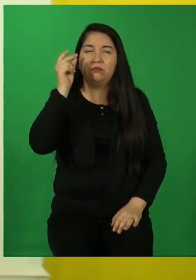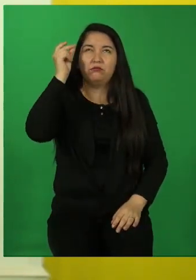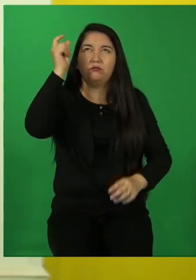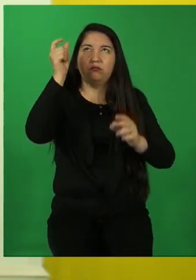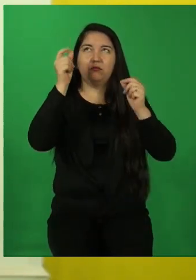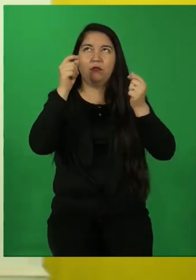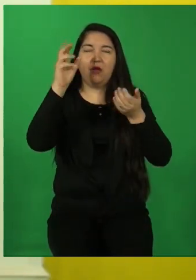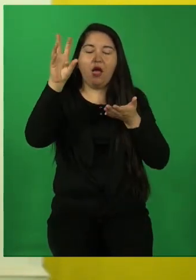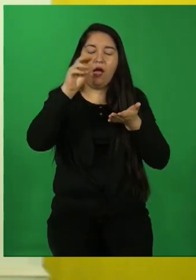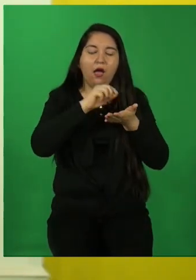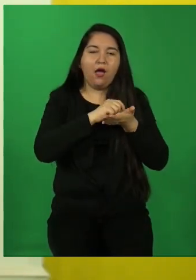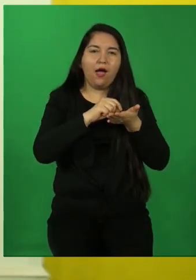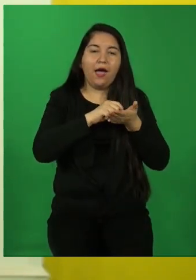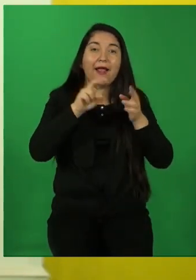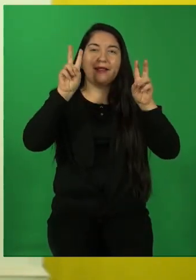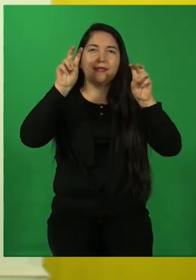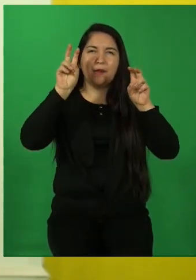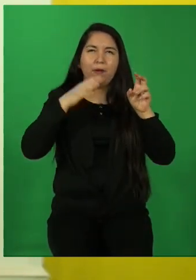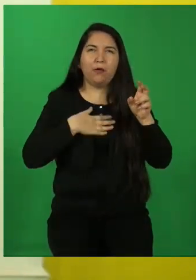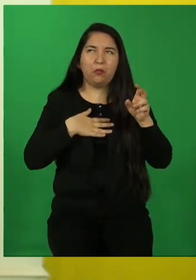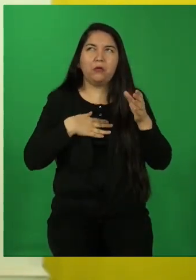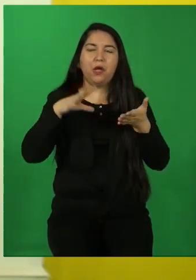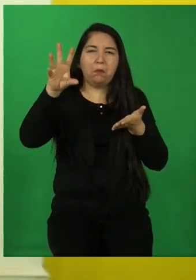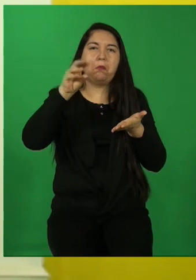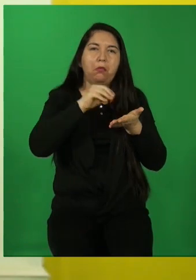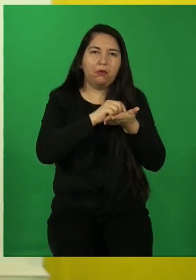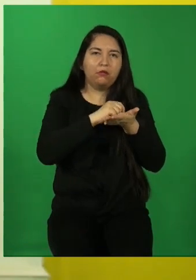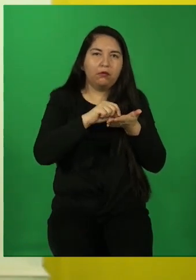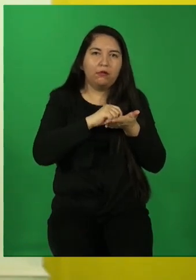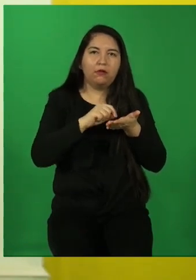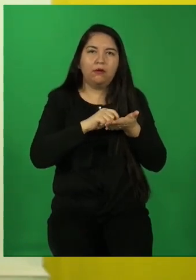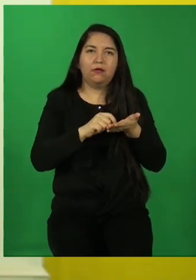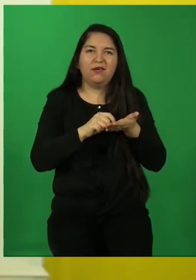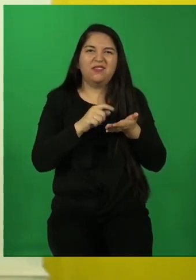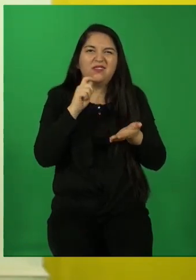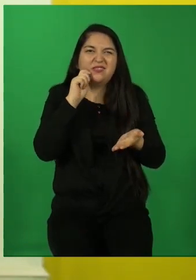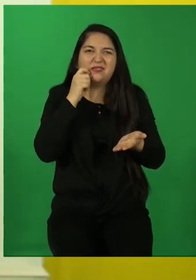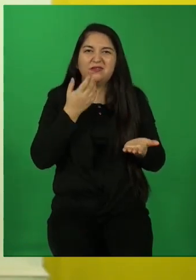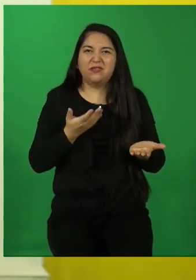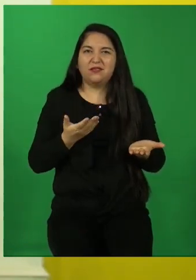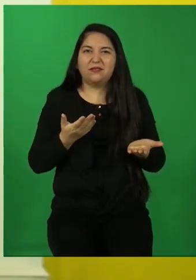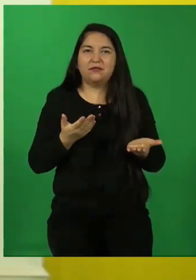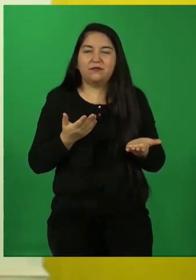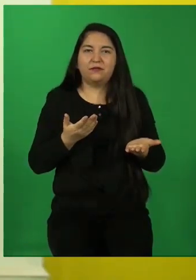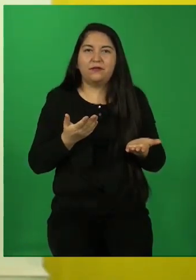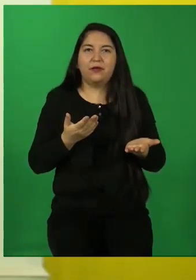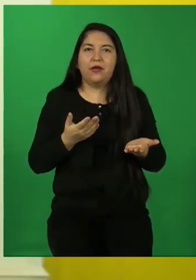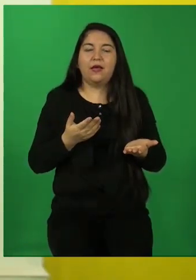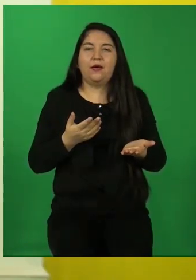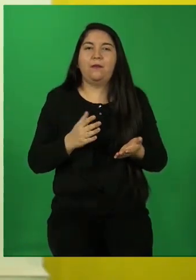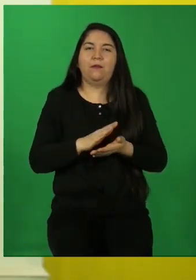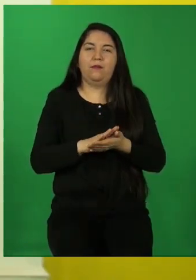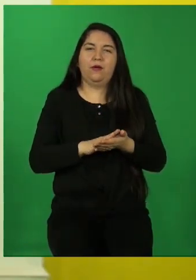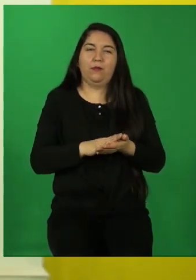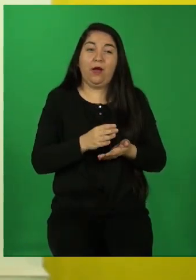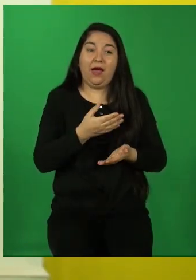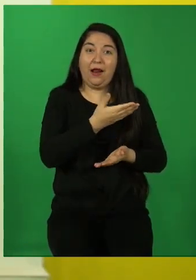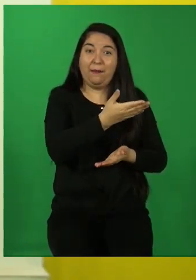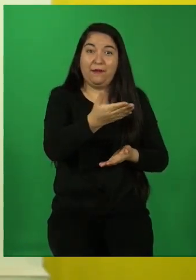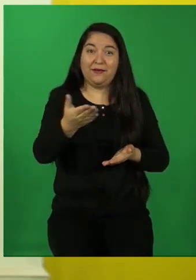temática. Y qué quiere decir esto. Que llaman a disfrutar la vida.